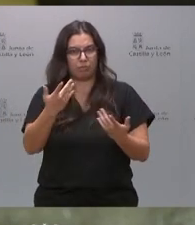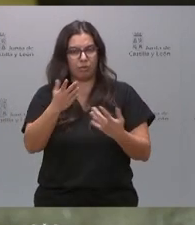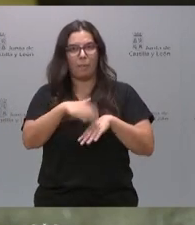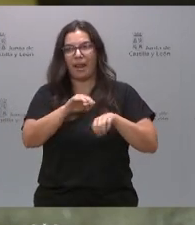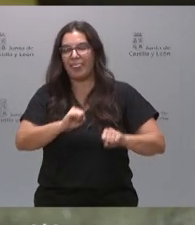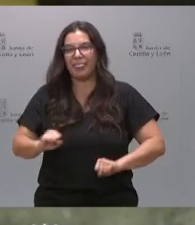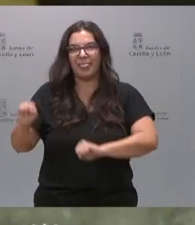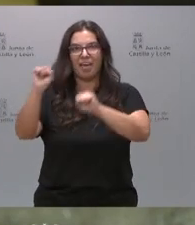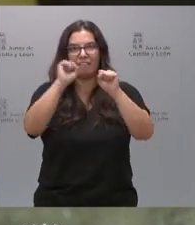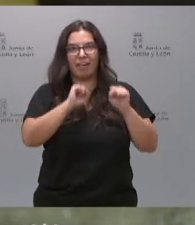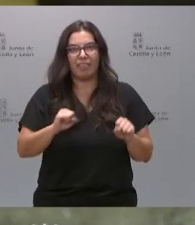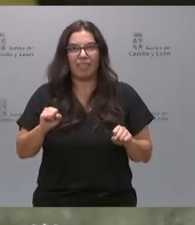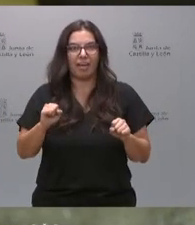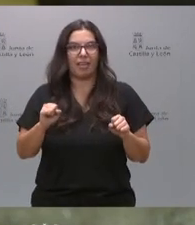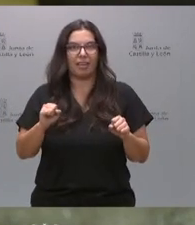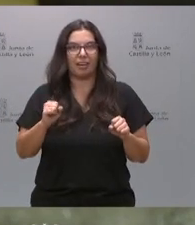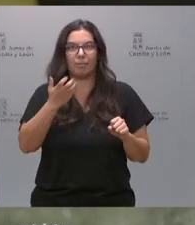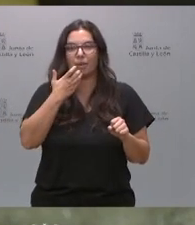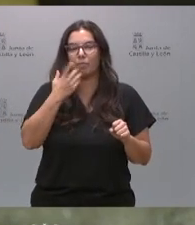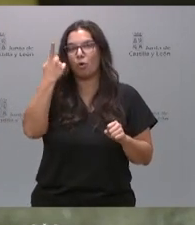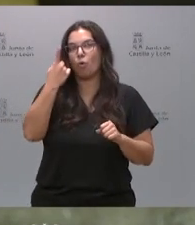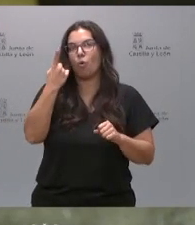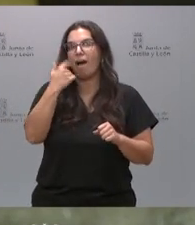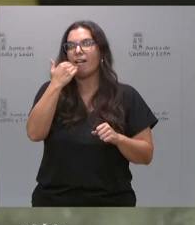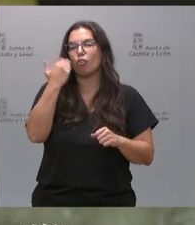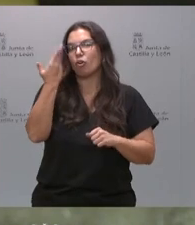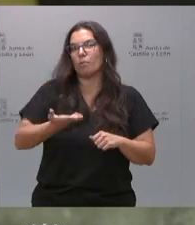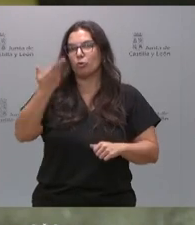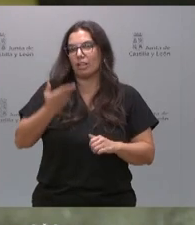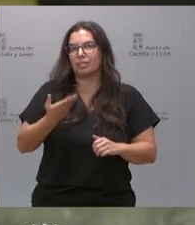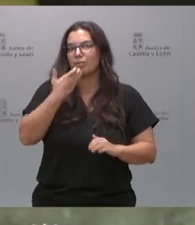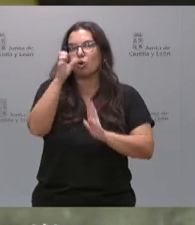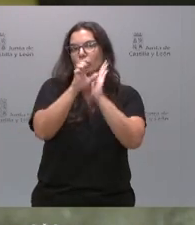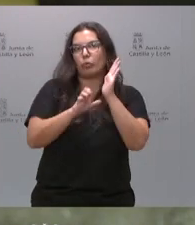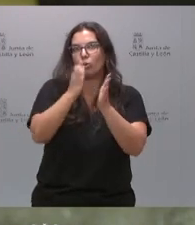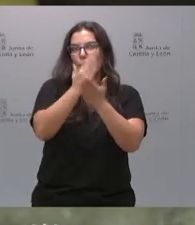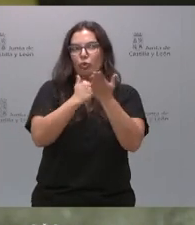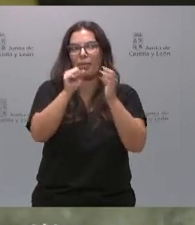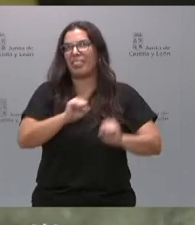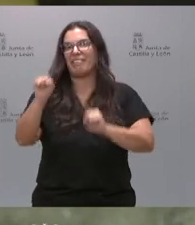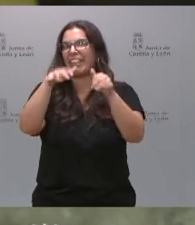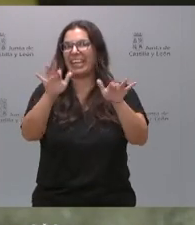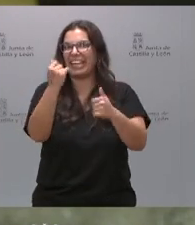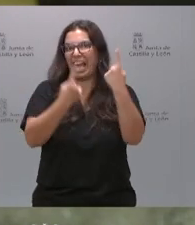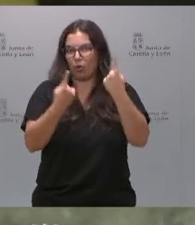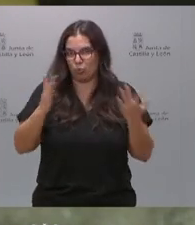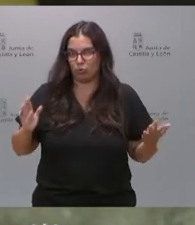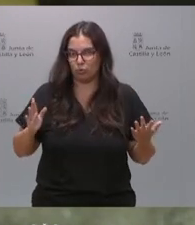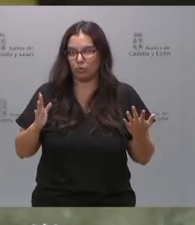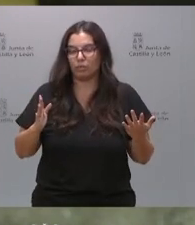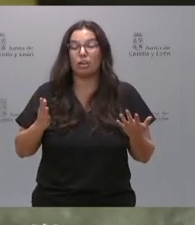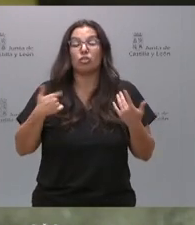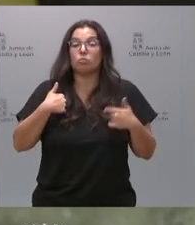de una parte fundamental de la Constitución española, como es el Estatuto de Autonomía de Castilla y León. Yo creo que